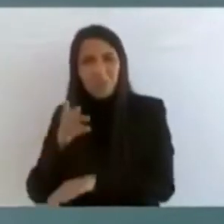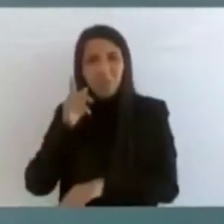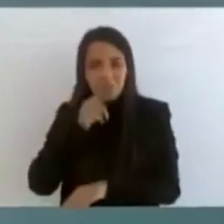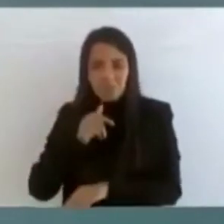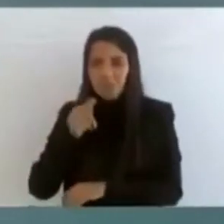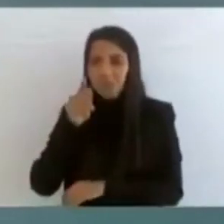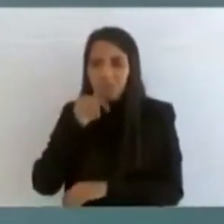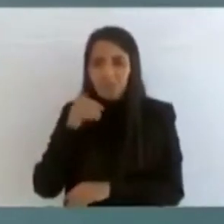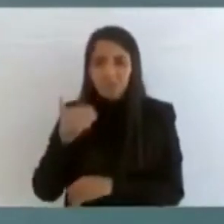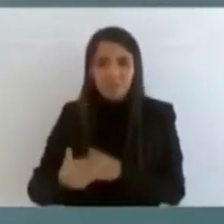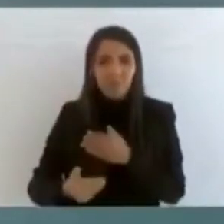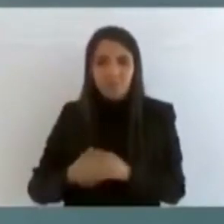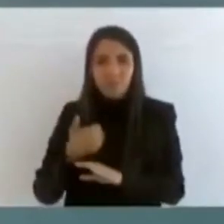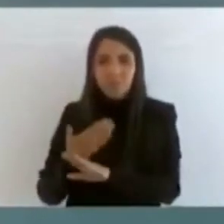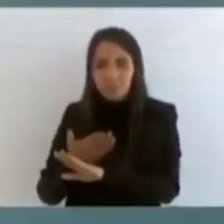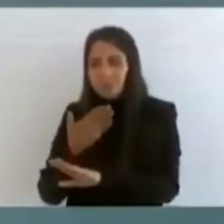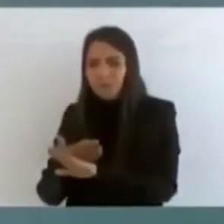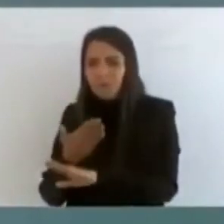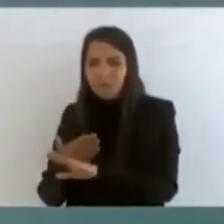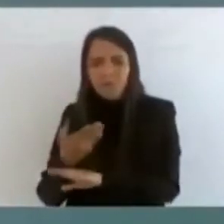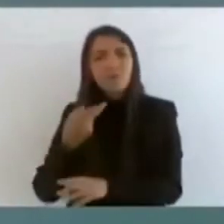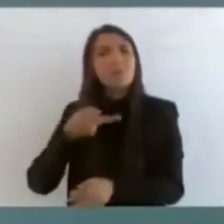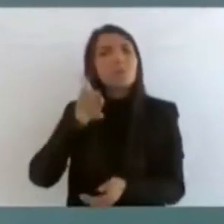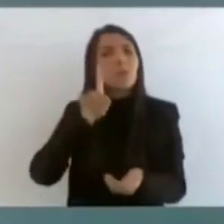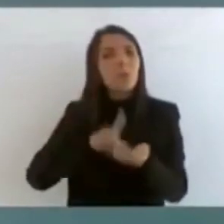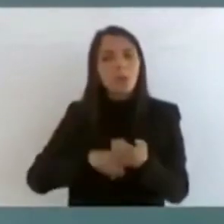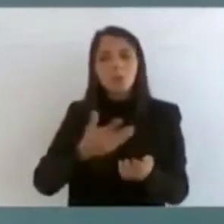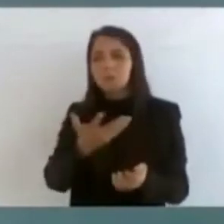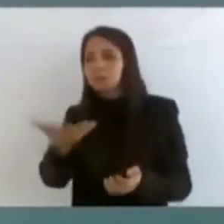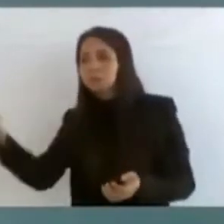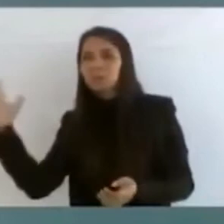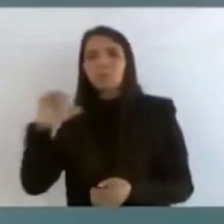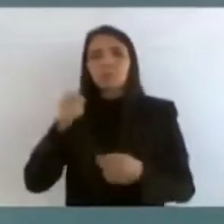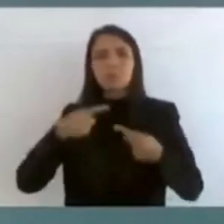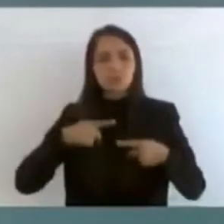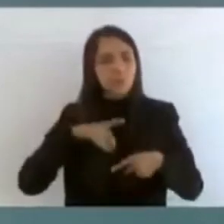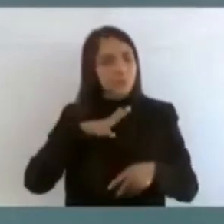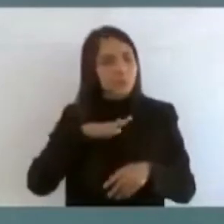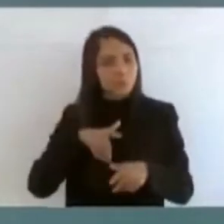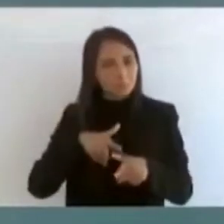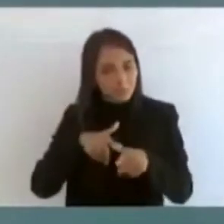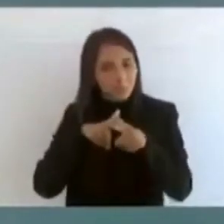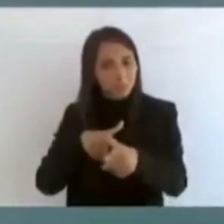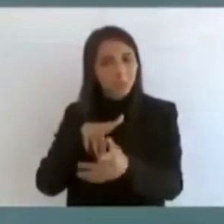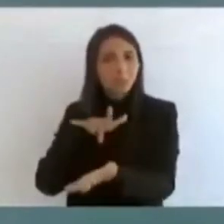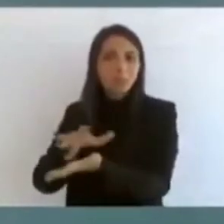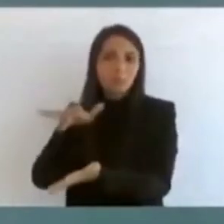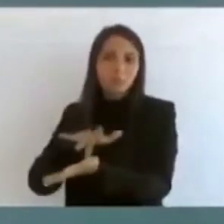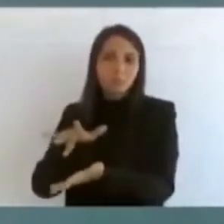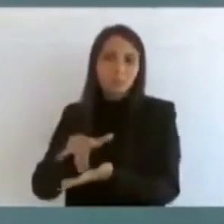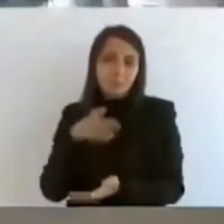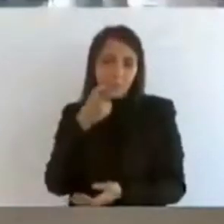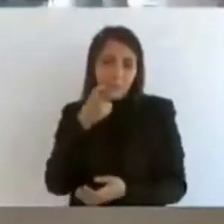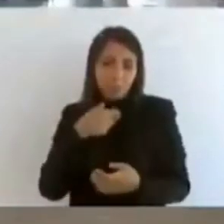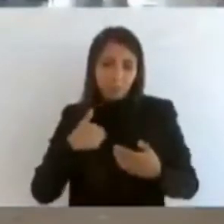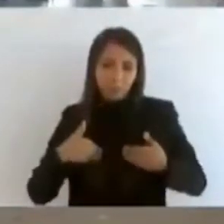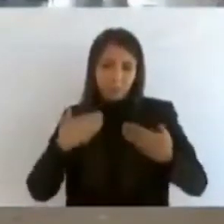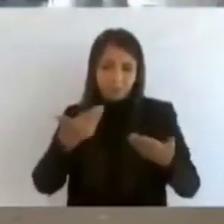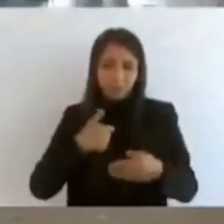y la gente sigue apoyando. Pues ese es el secreto.